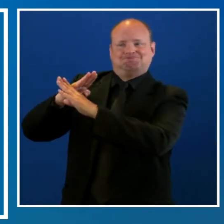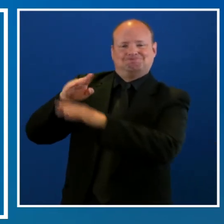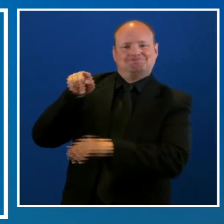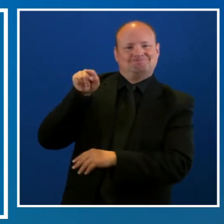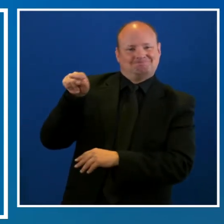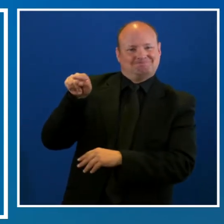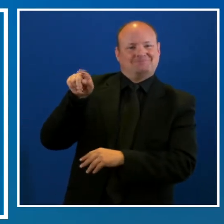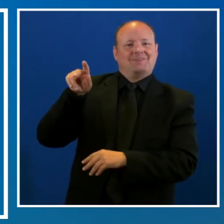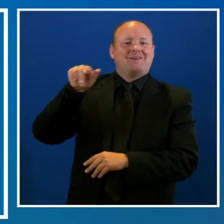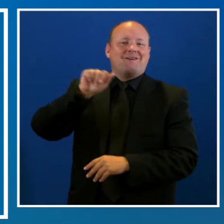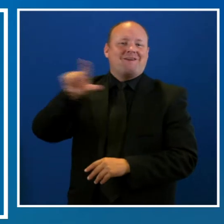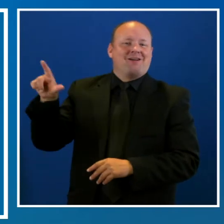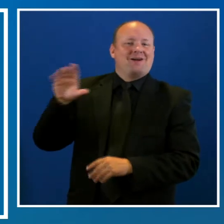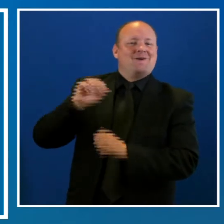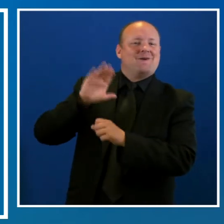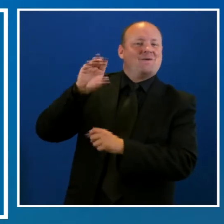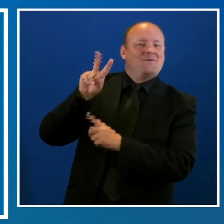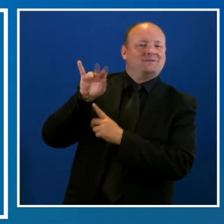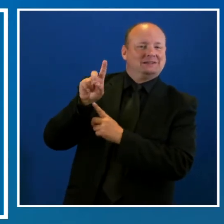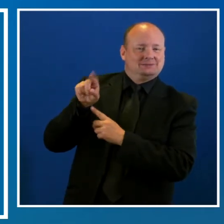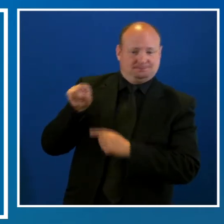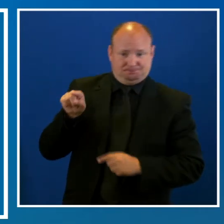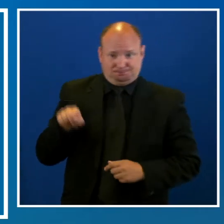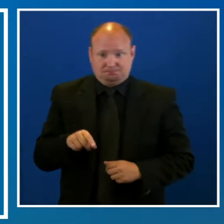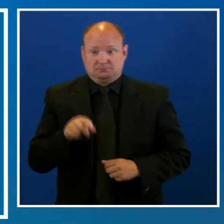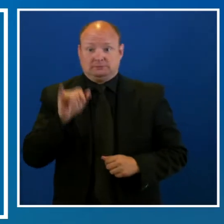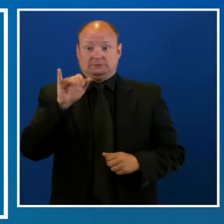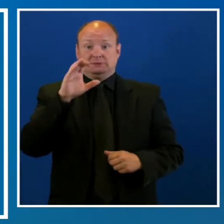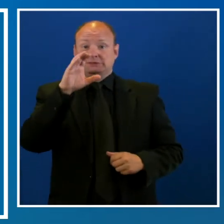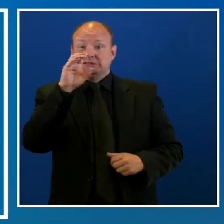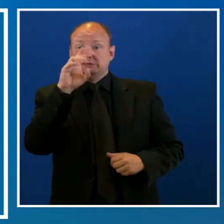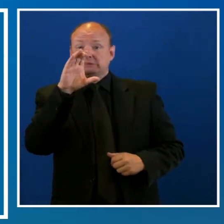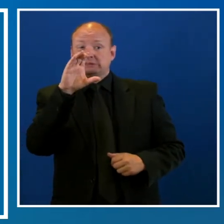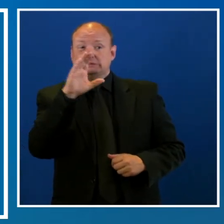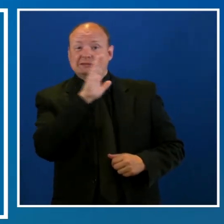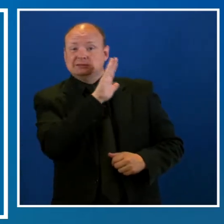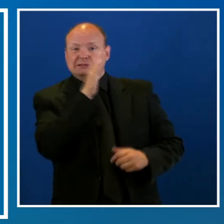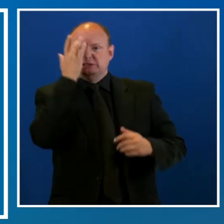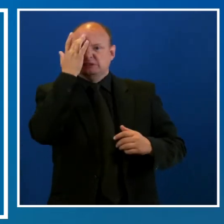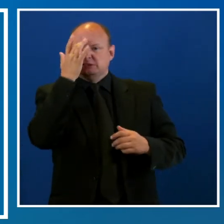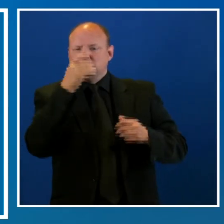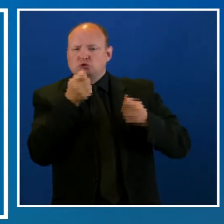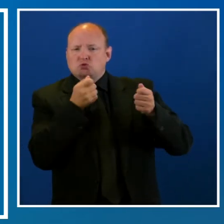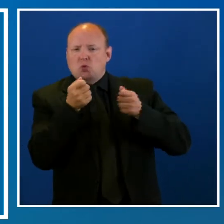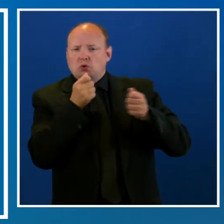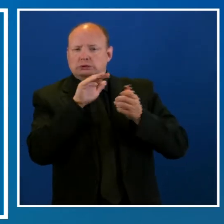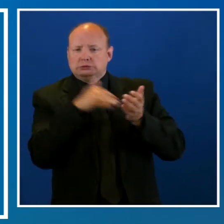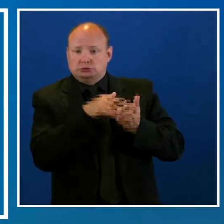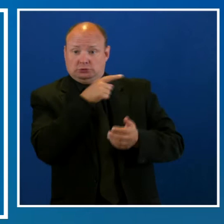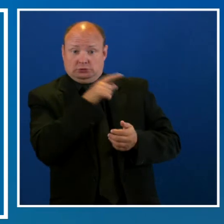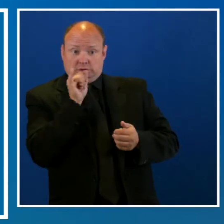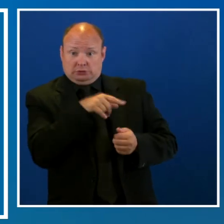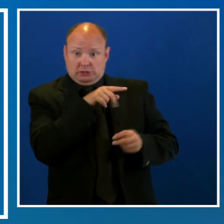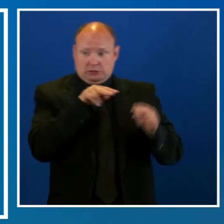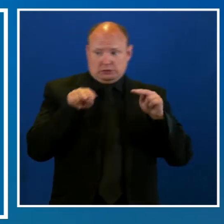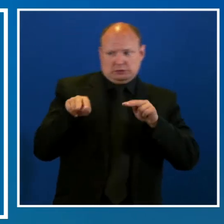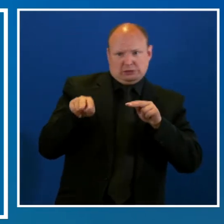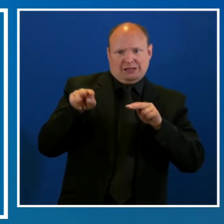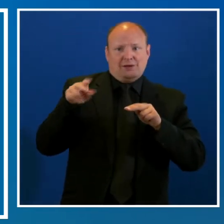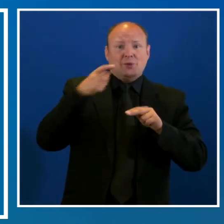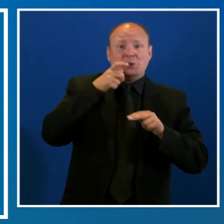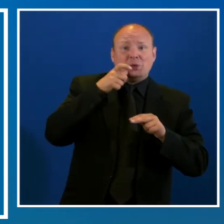cinco meses de los CDC encontró que el 99.5% de las muertes por COVID-19